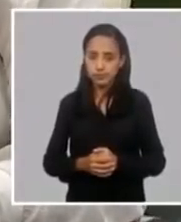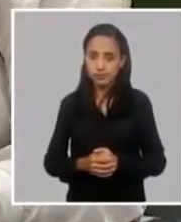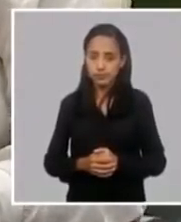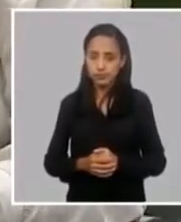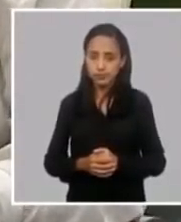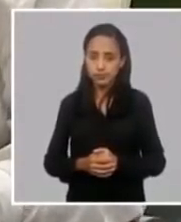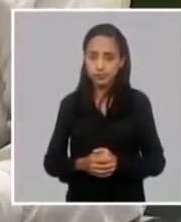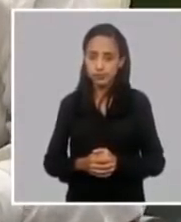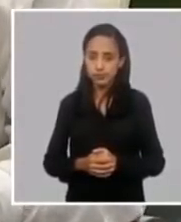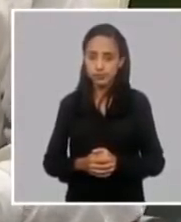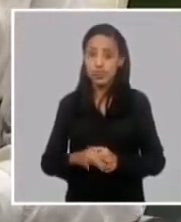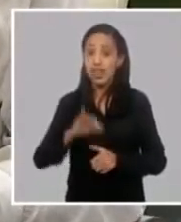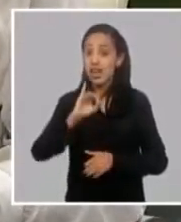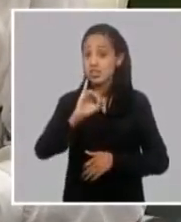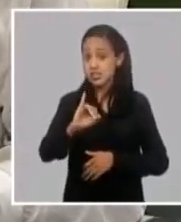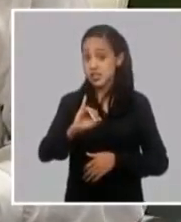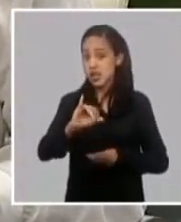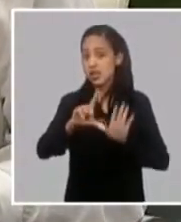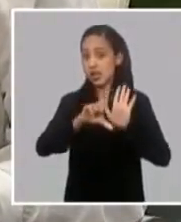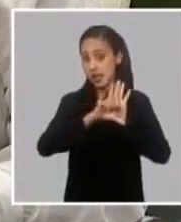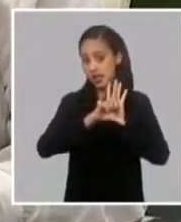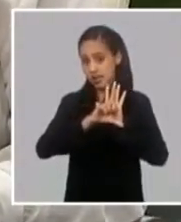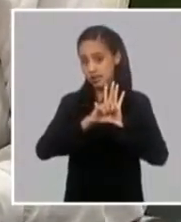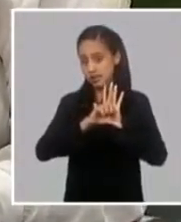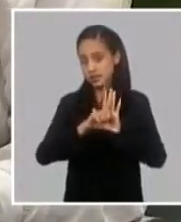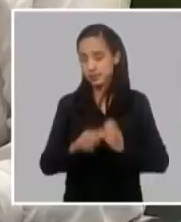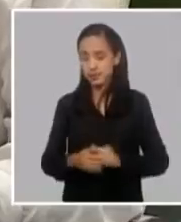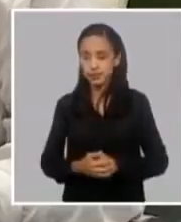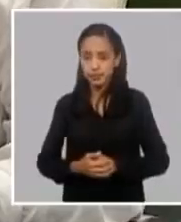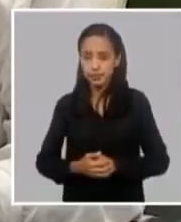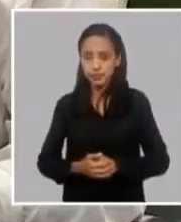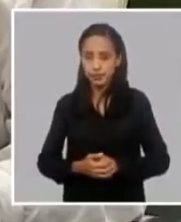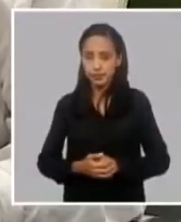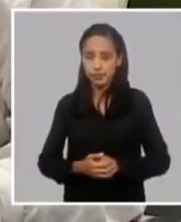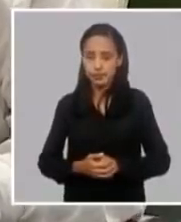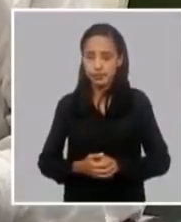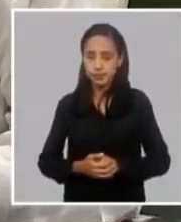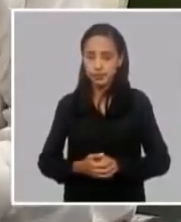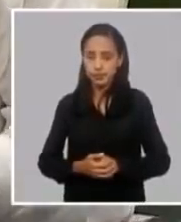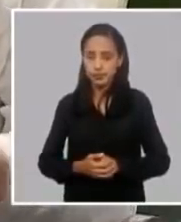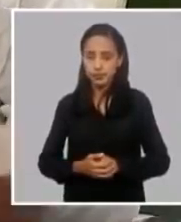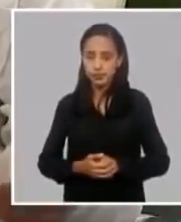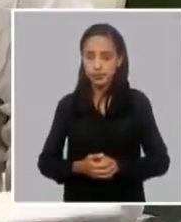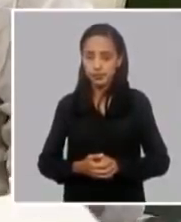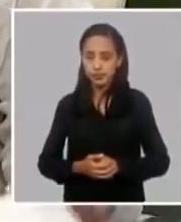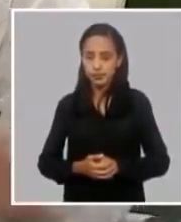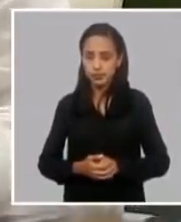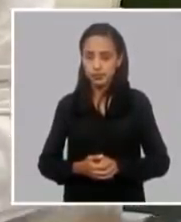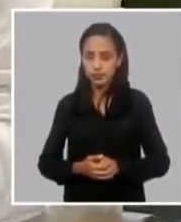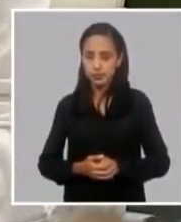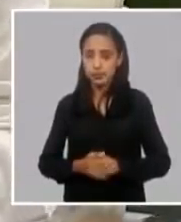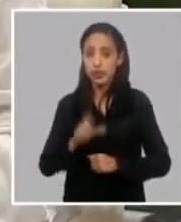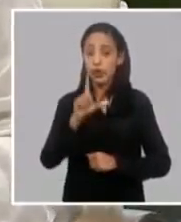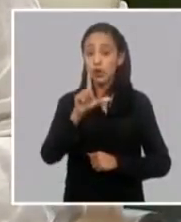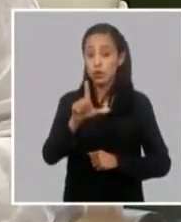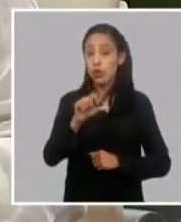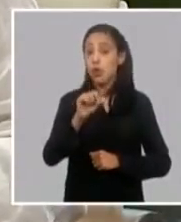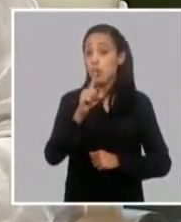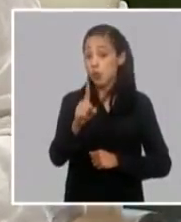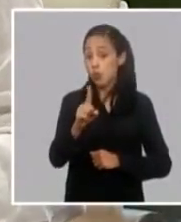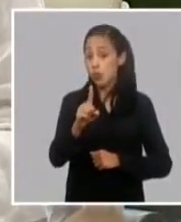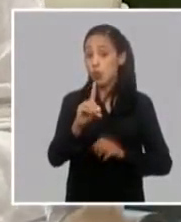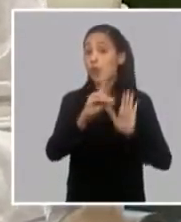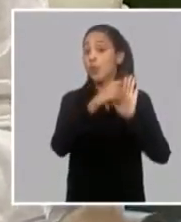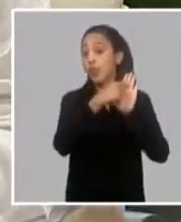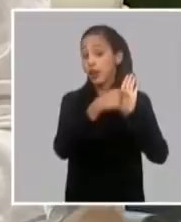hay 6 decretos leyes hay un decreto y hay 16 resoluciones